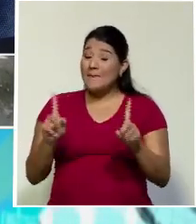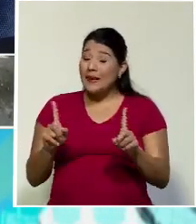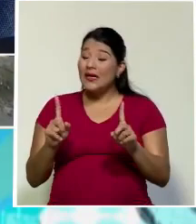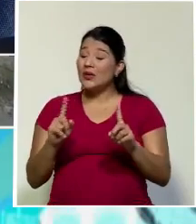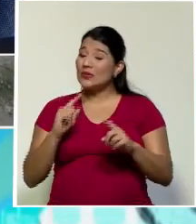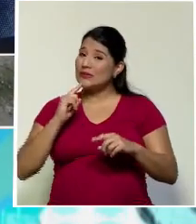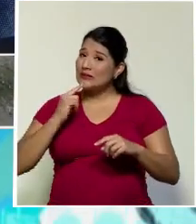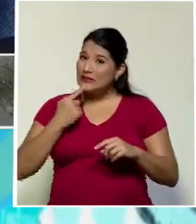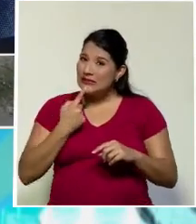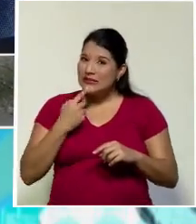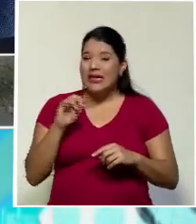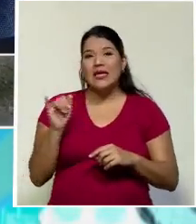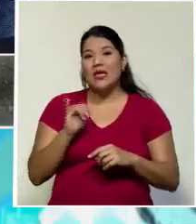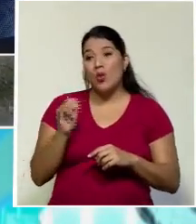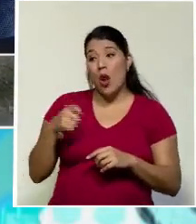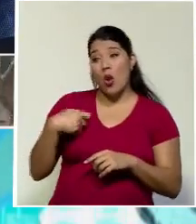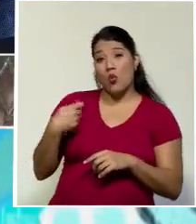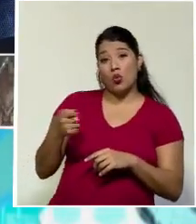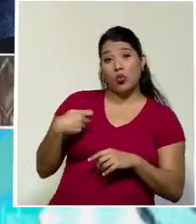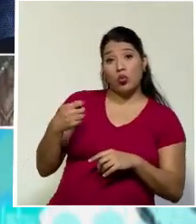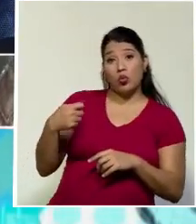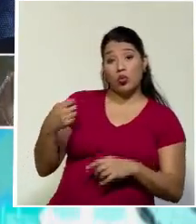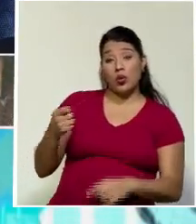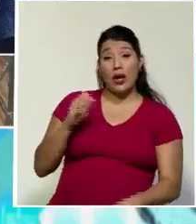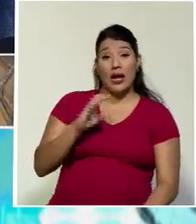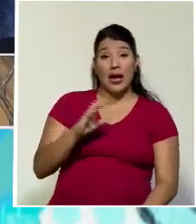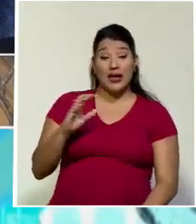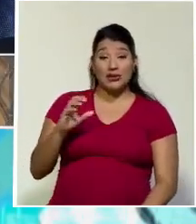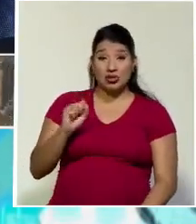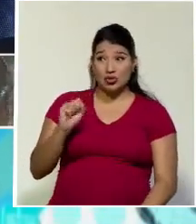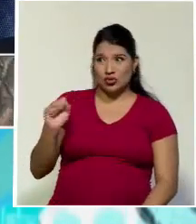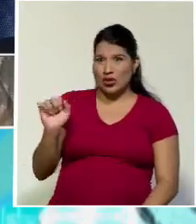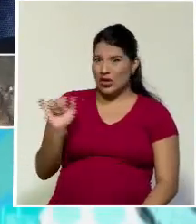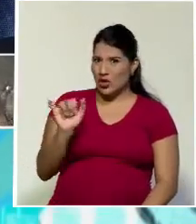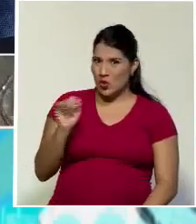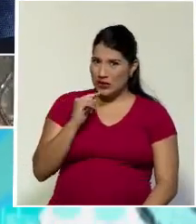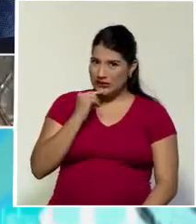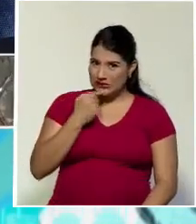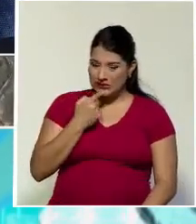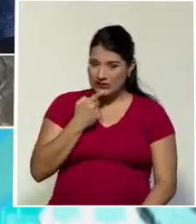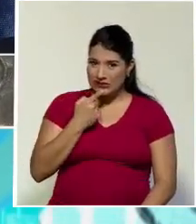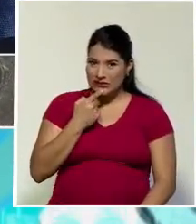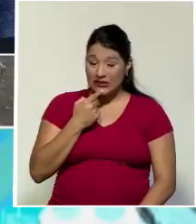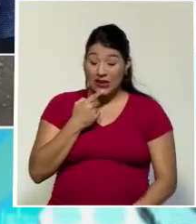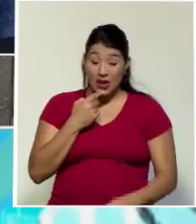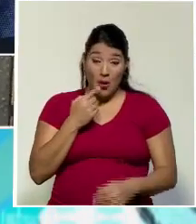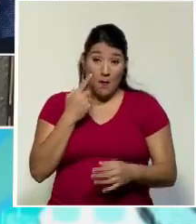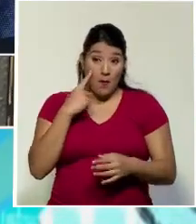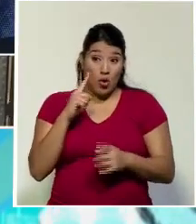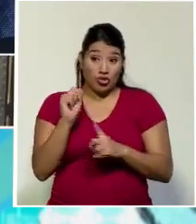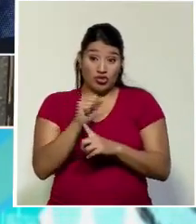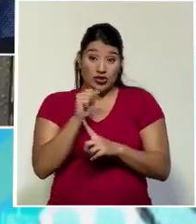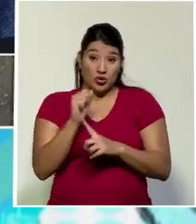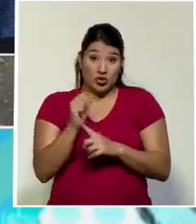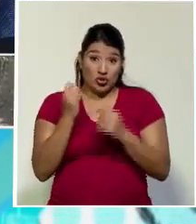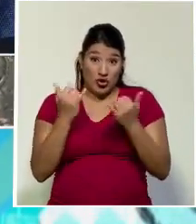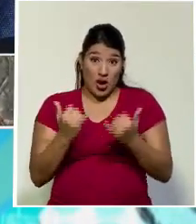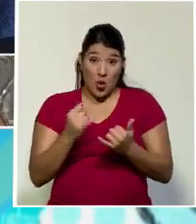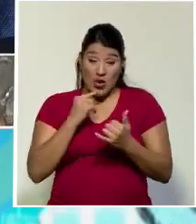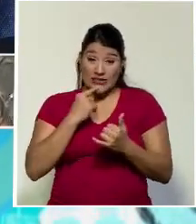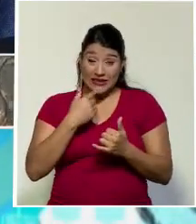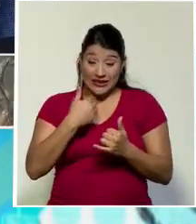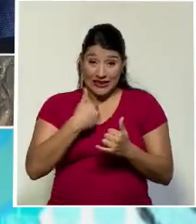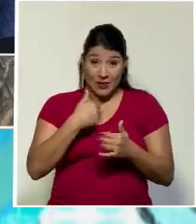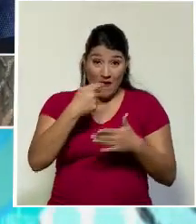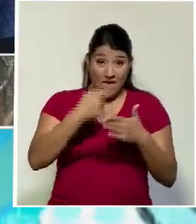Las cuotas obrero patronales a la caja costarricense de seguro social, que en la crisis en que nos encontramos en este momento, no solo fiscal,